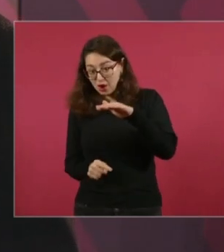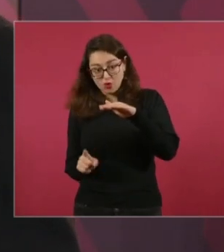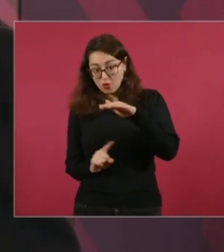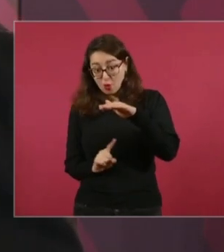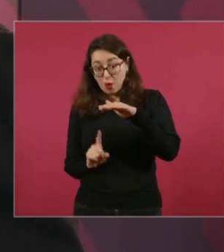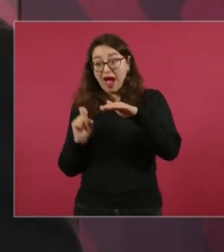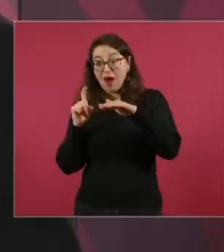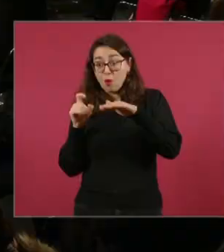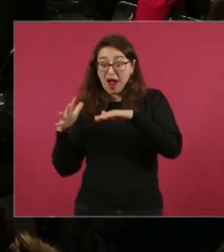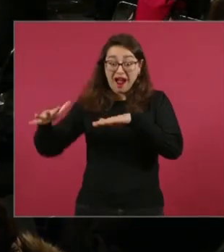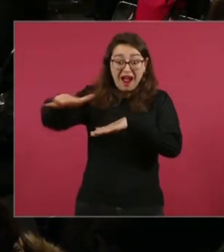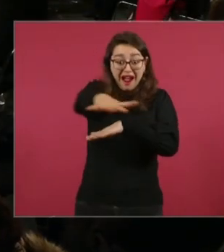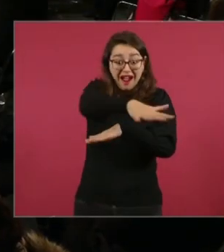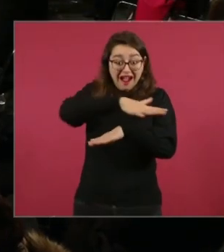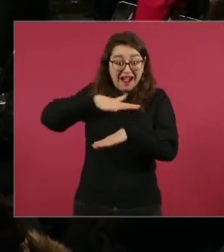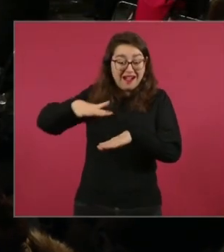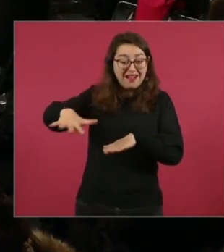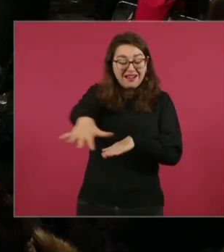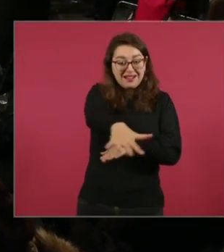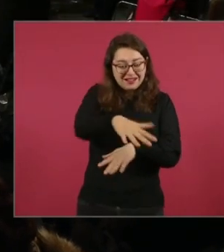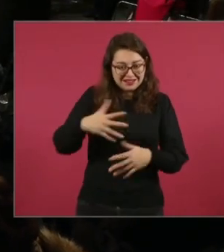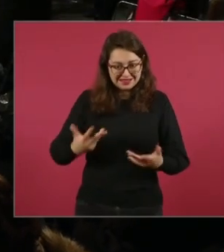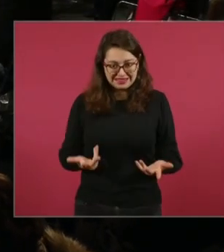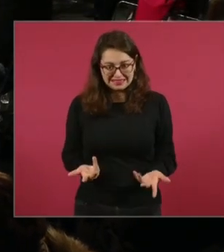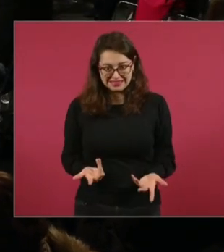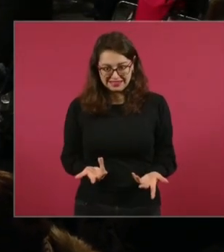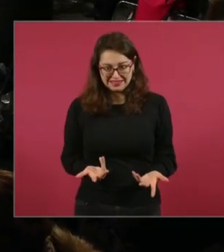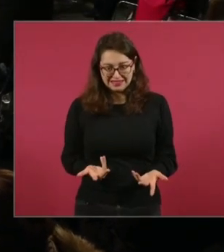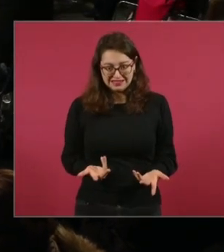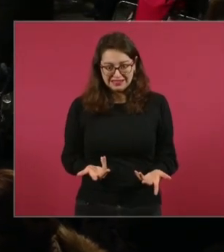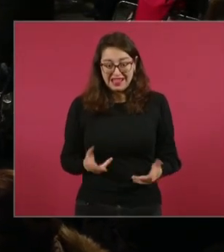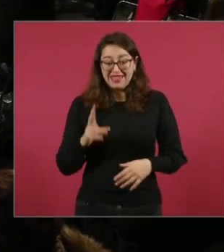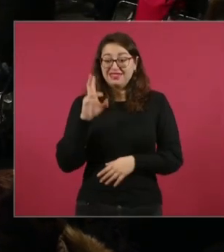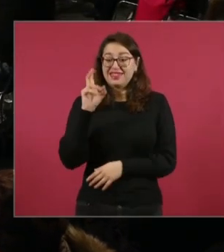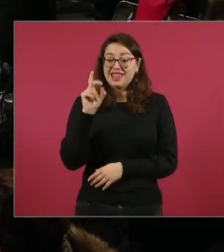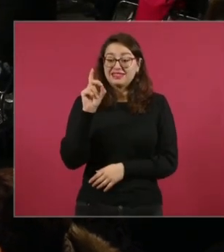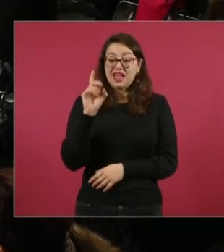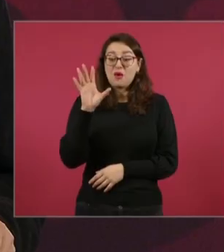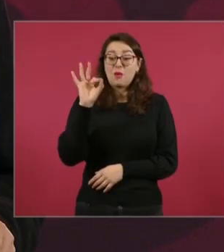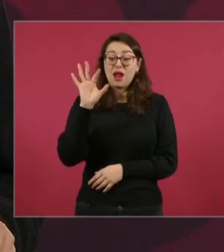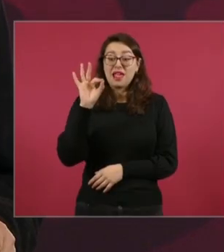donde son 30, 40 metros de fango.